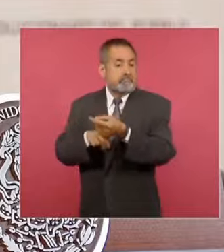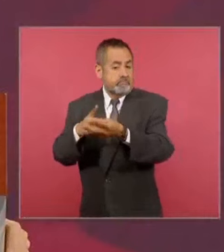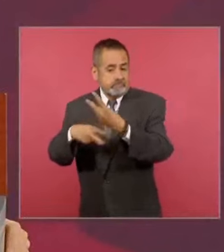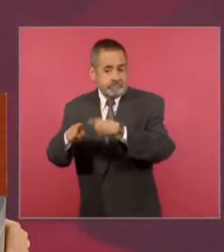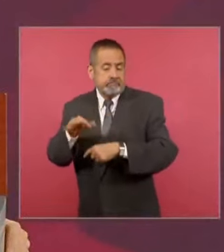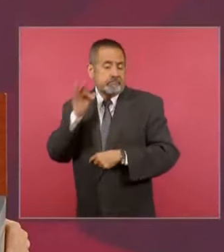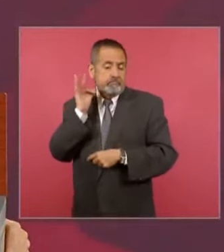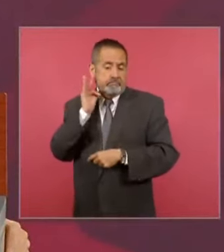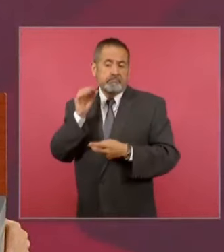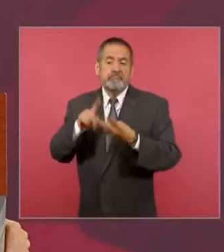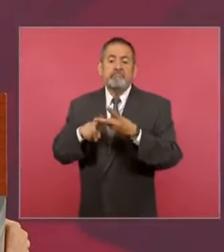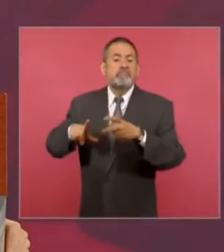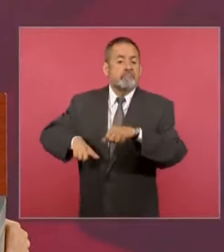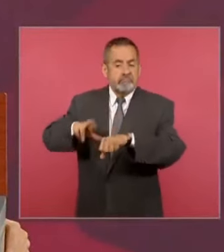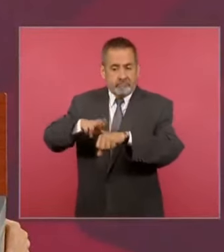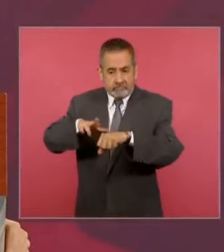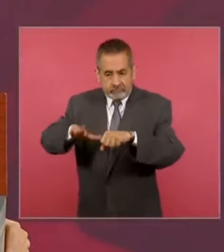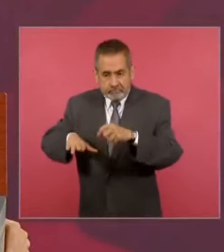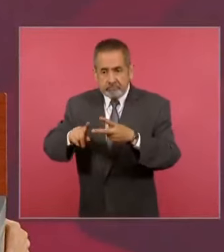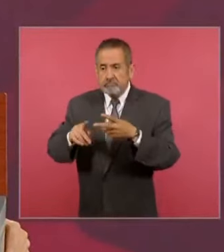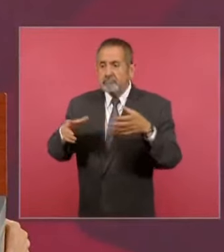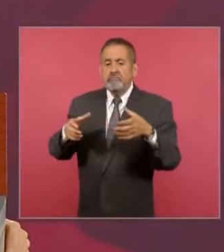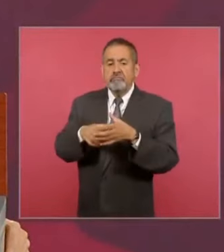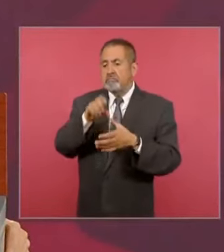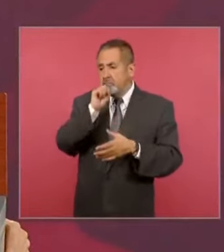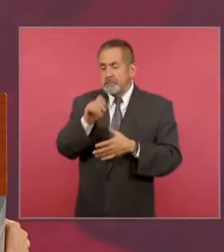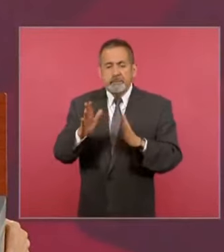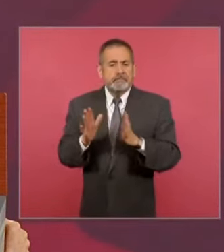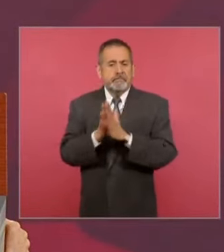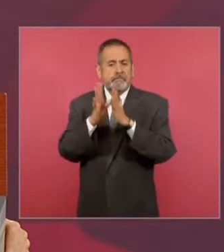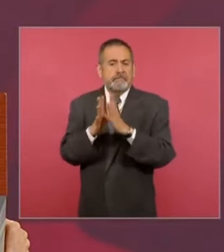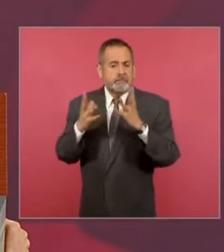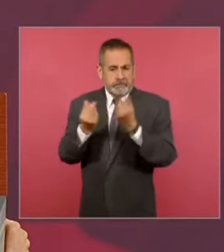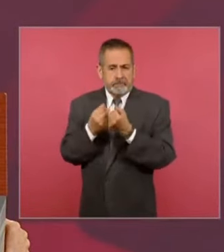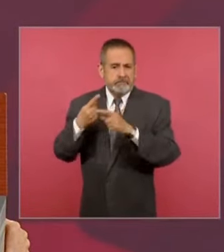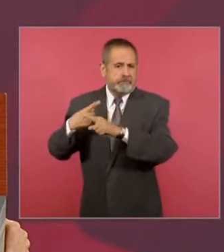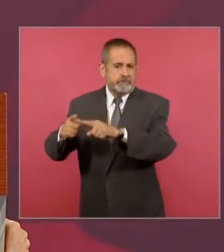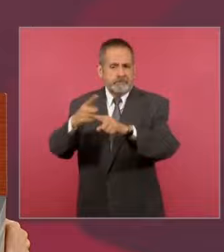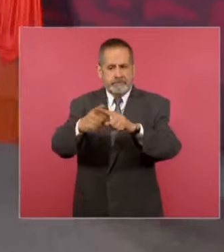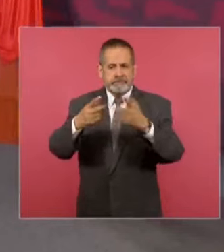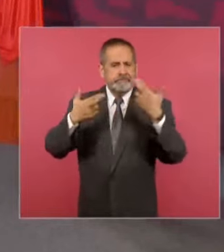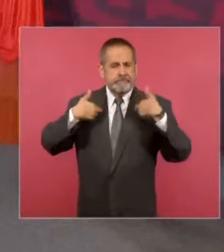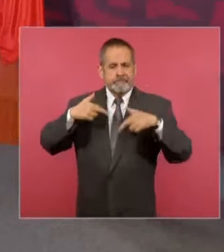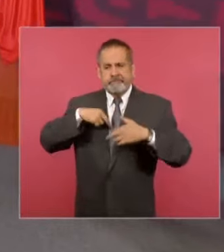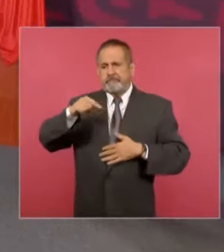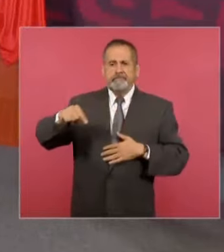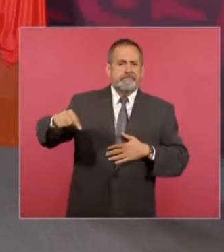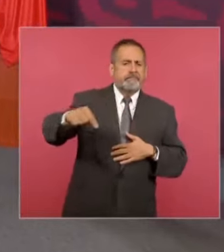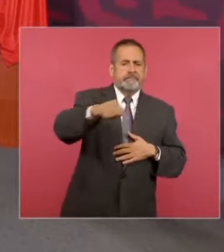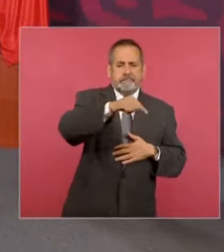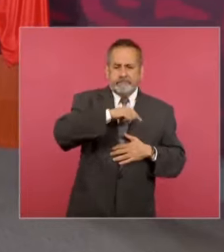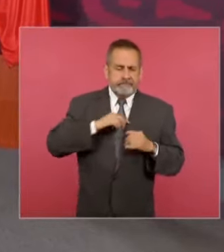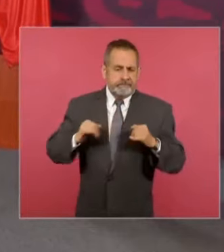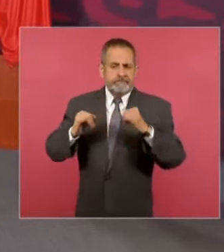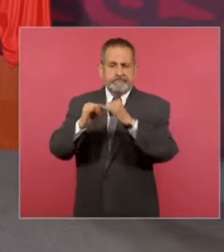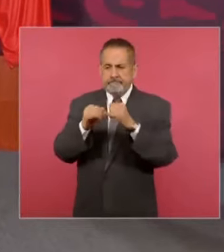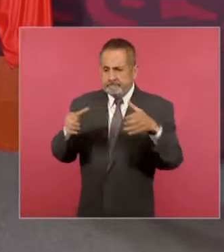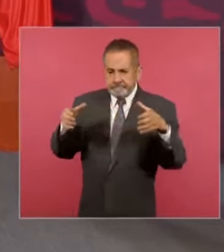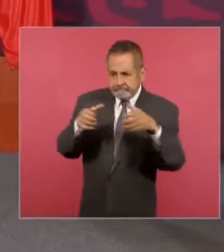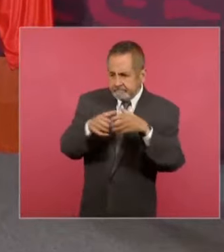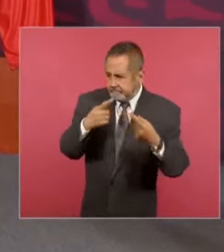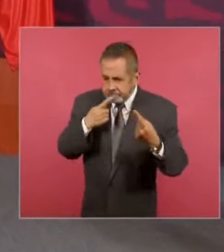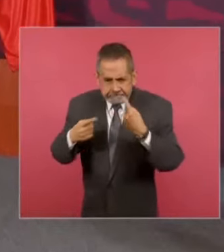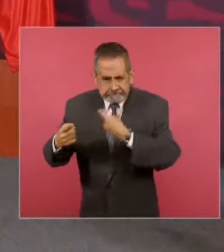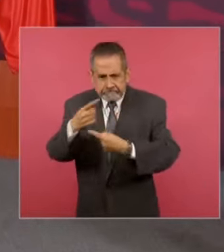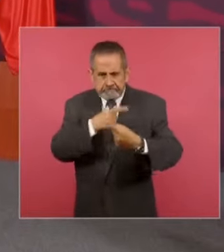participa la gobernadora, pero participan también los diferentes representantes de las instituciones y entre ellos